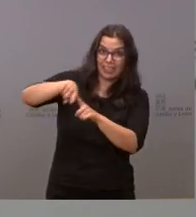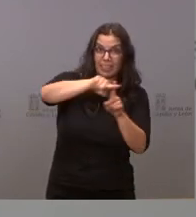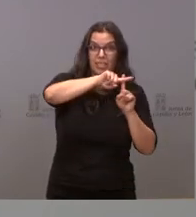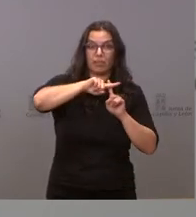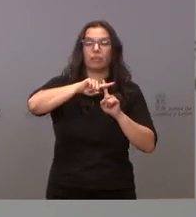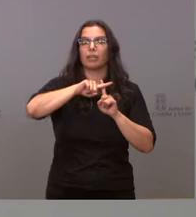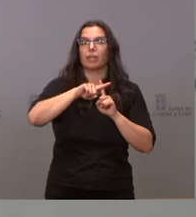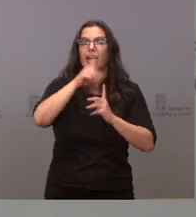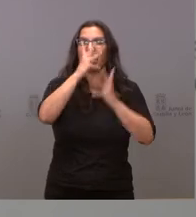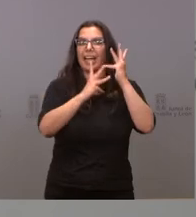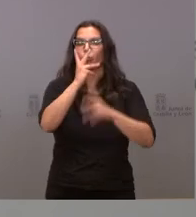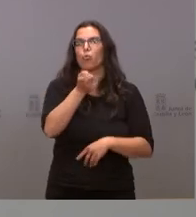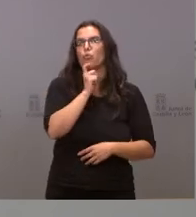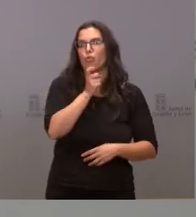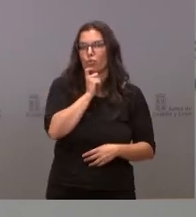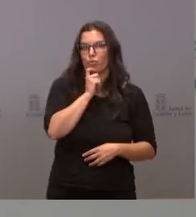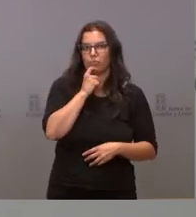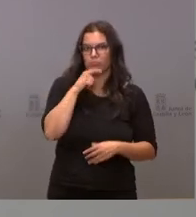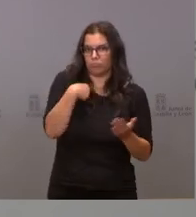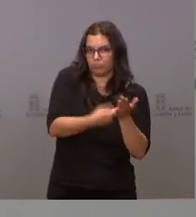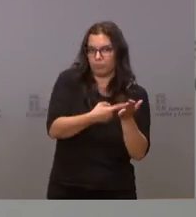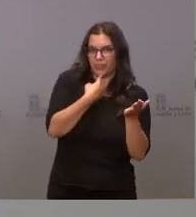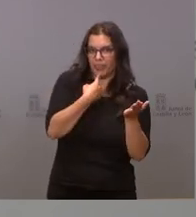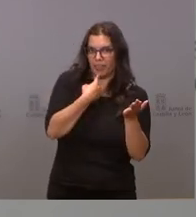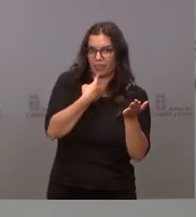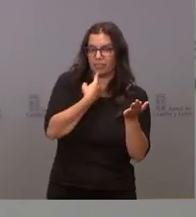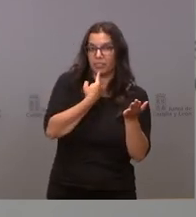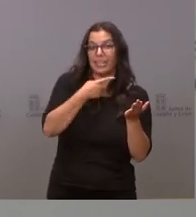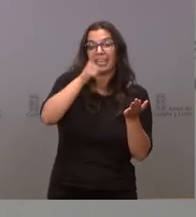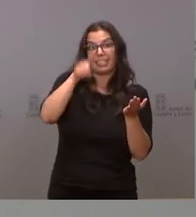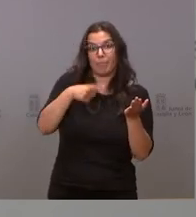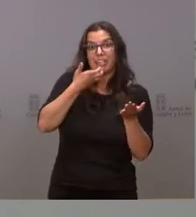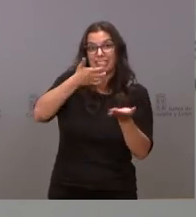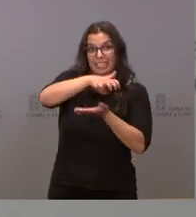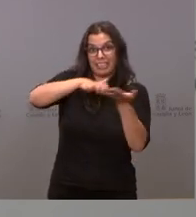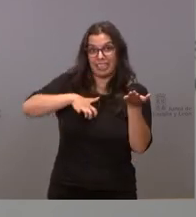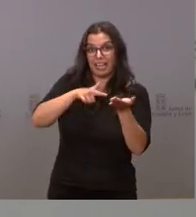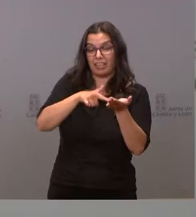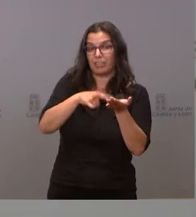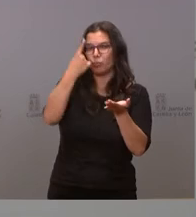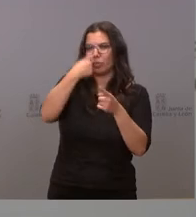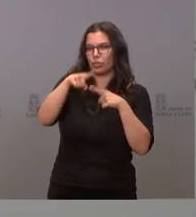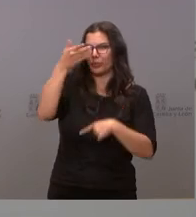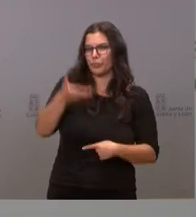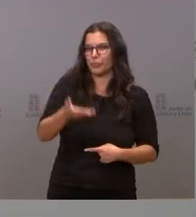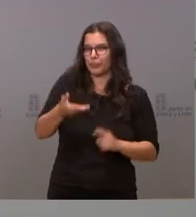la comunidad autónoma de Castilla y León. Y también la sentencia dice algo muy importante.